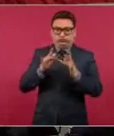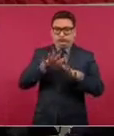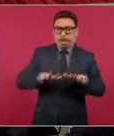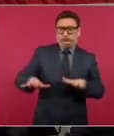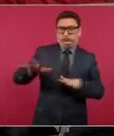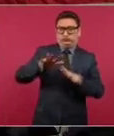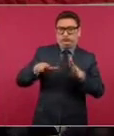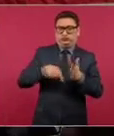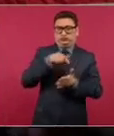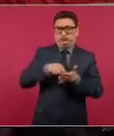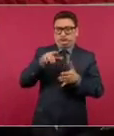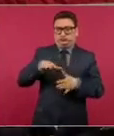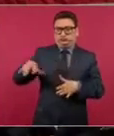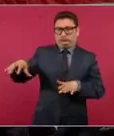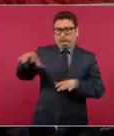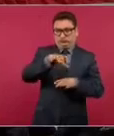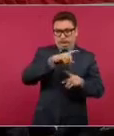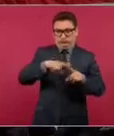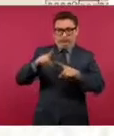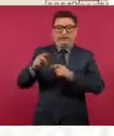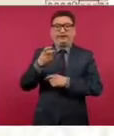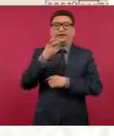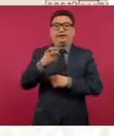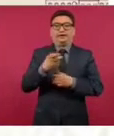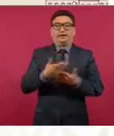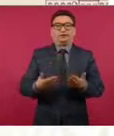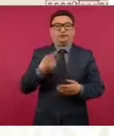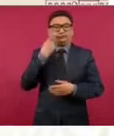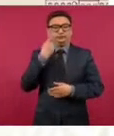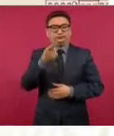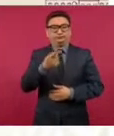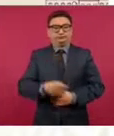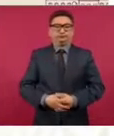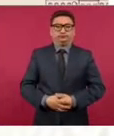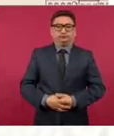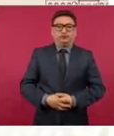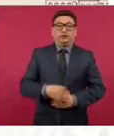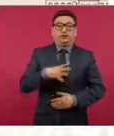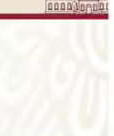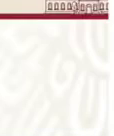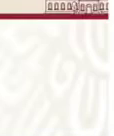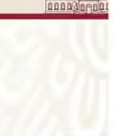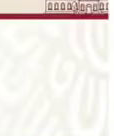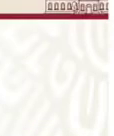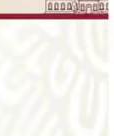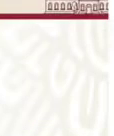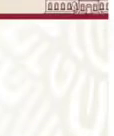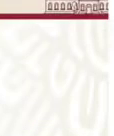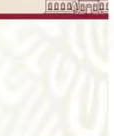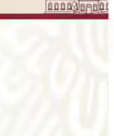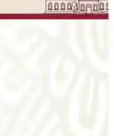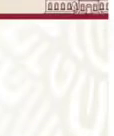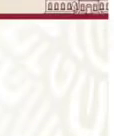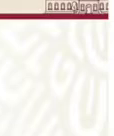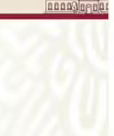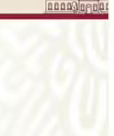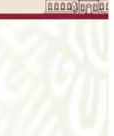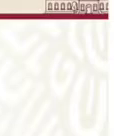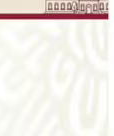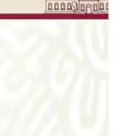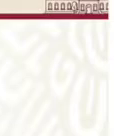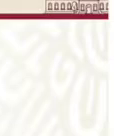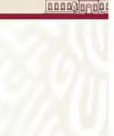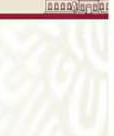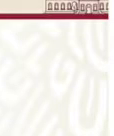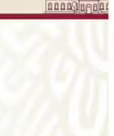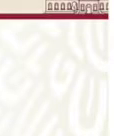el área del sureste. Actualmente hay aeropuertos en Villahermosa, Ciudad del Carmen, Campeche, Mérida